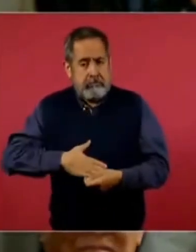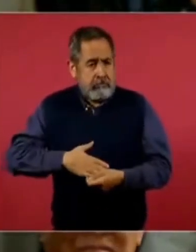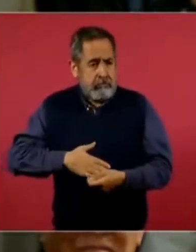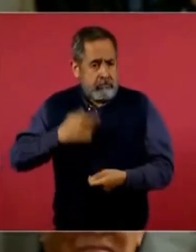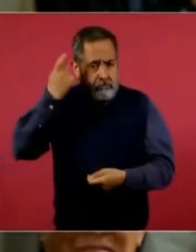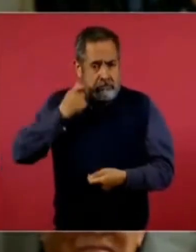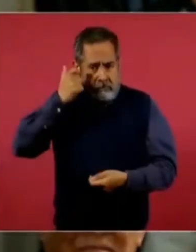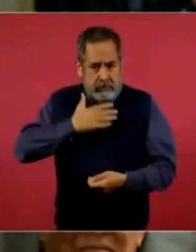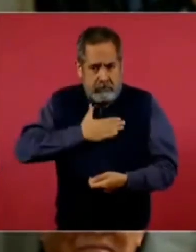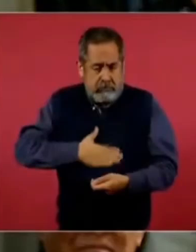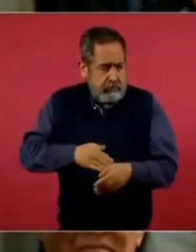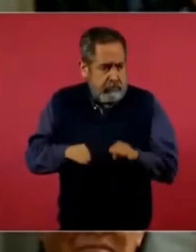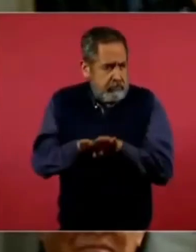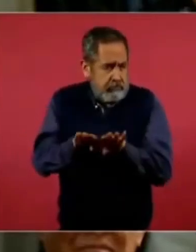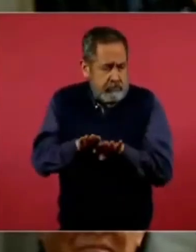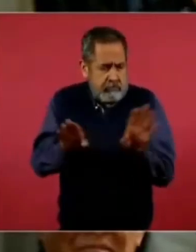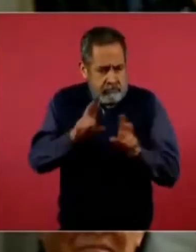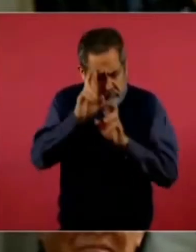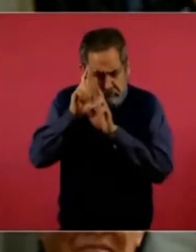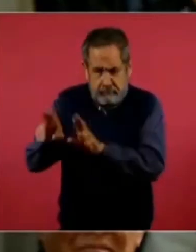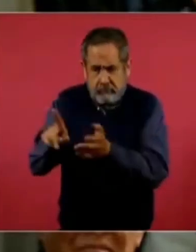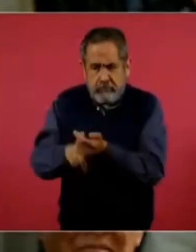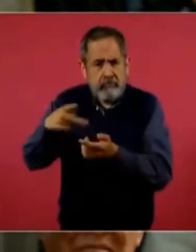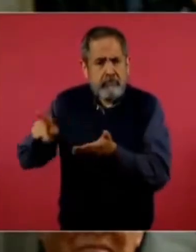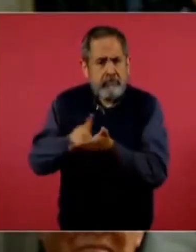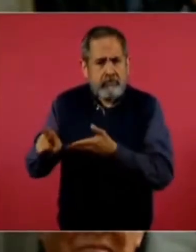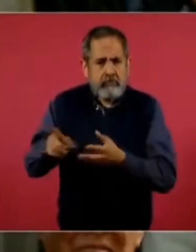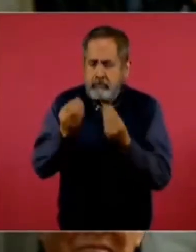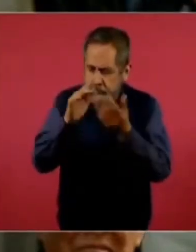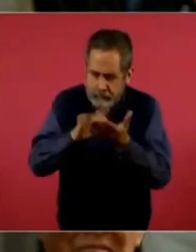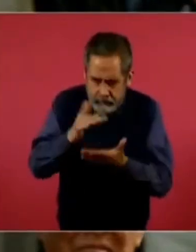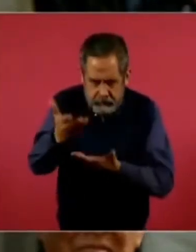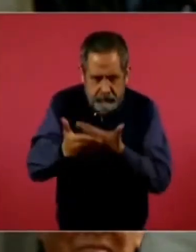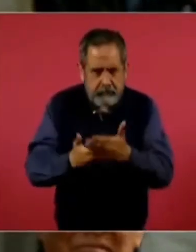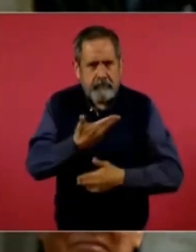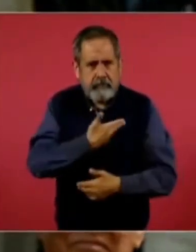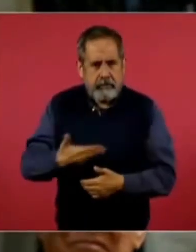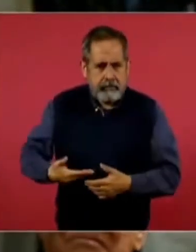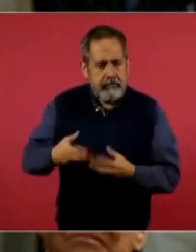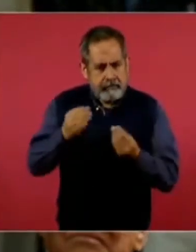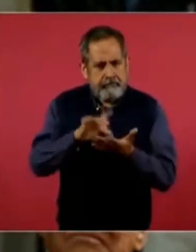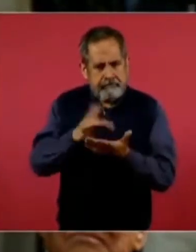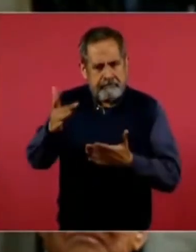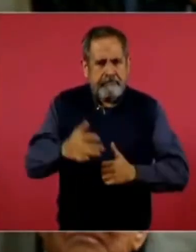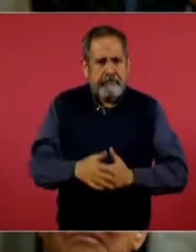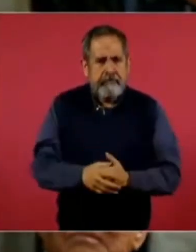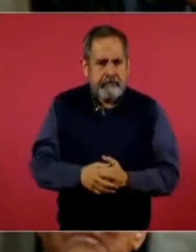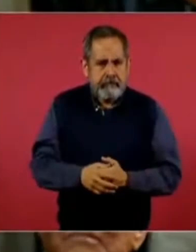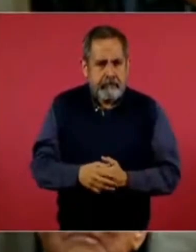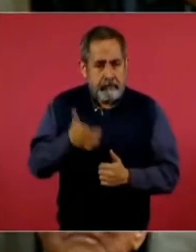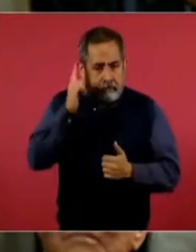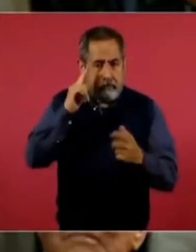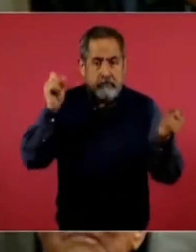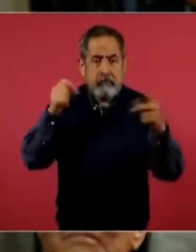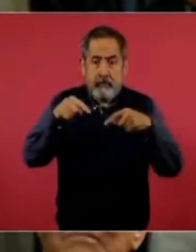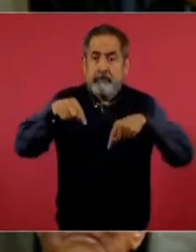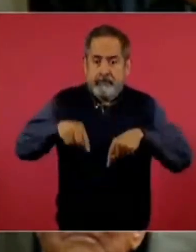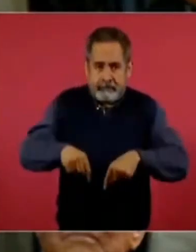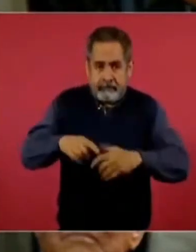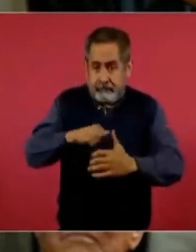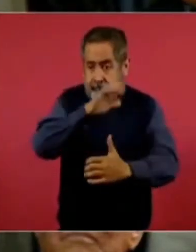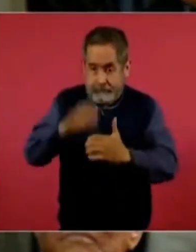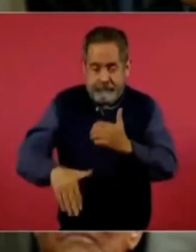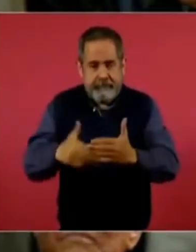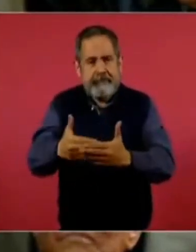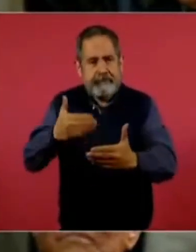y que al final de cuentas se les reconozcan sus derechos. Muchas gracias, señor presidente, de verdad. Espero verlo aquí antes del cierre de su